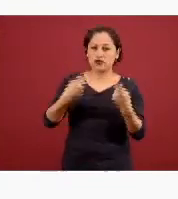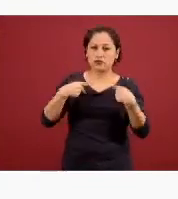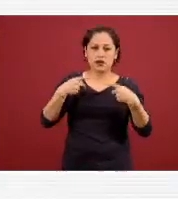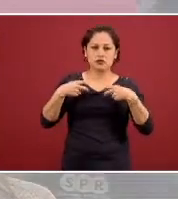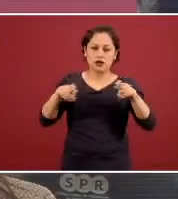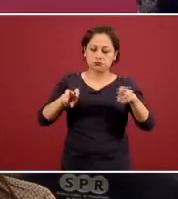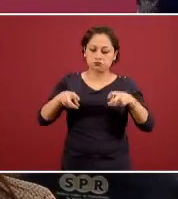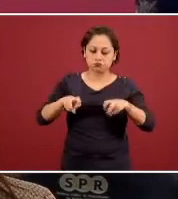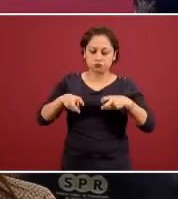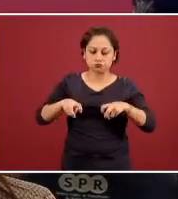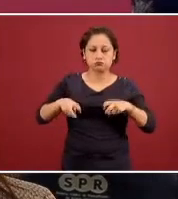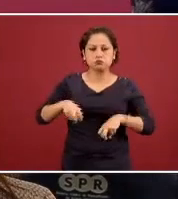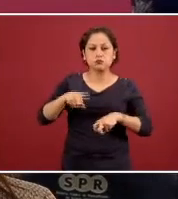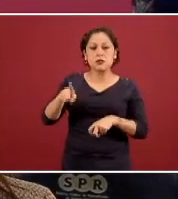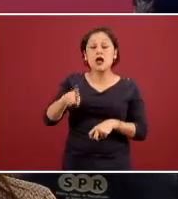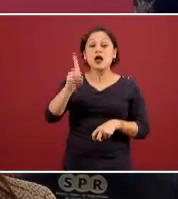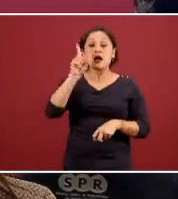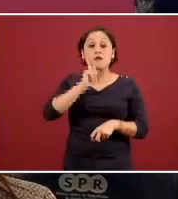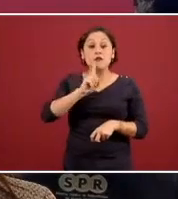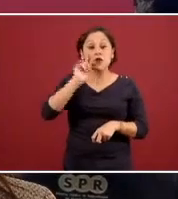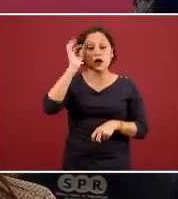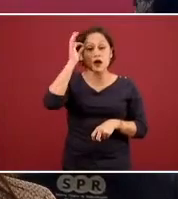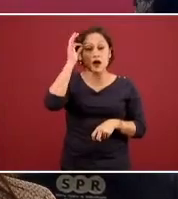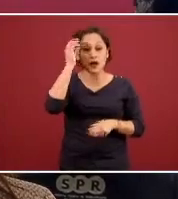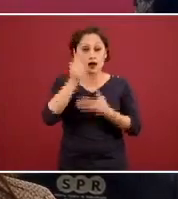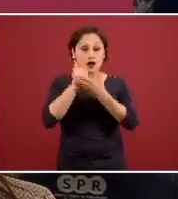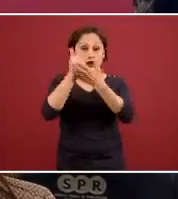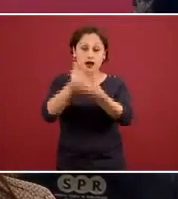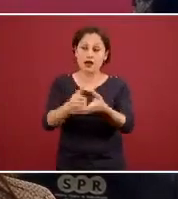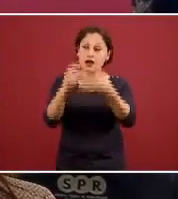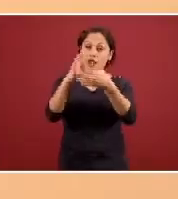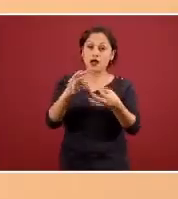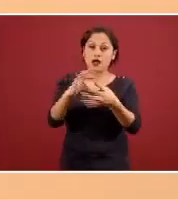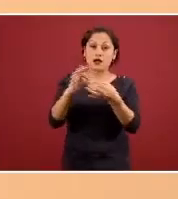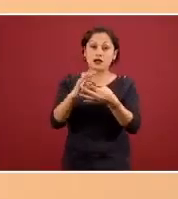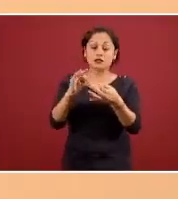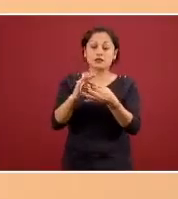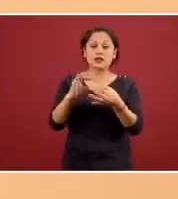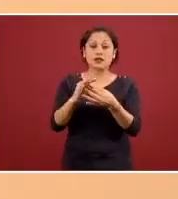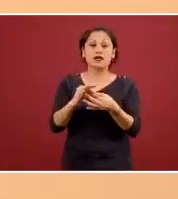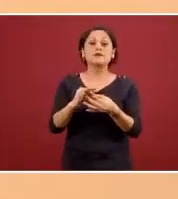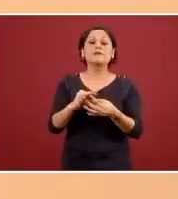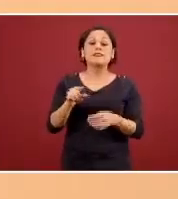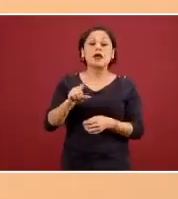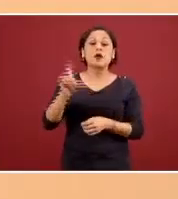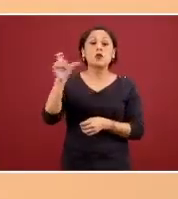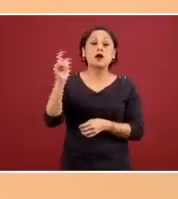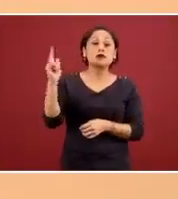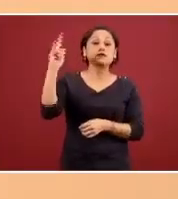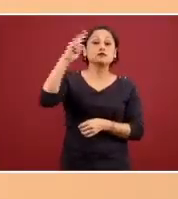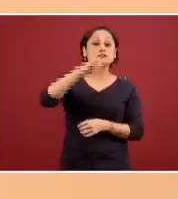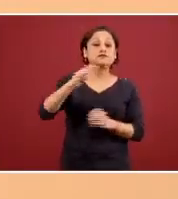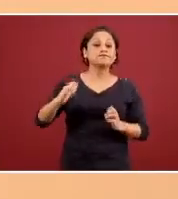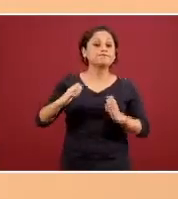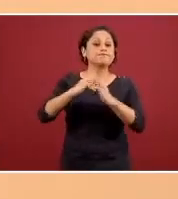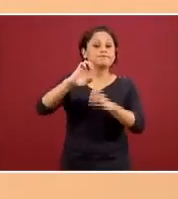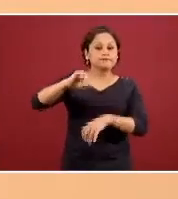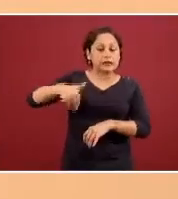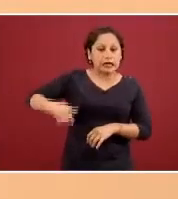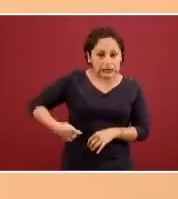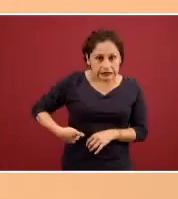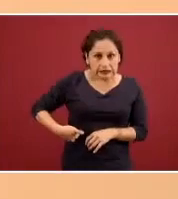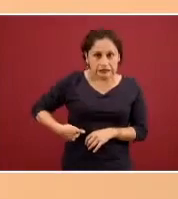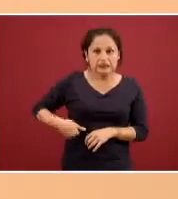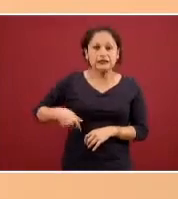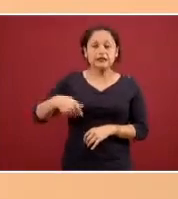perderse la presión en la cabina antes de que le pongamos al niño la mascarilla tenemos que ponérnosla nosotros porque de